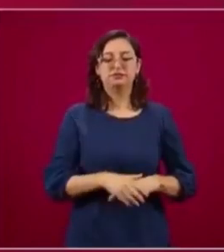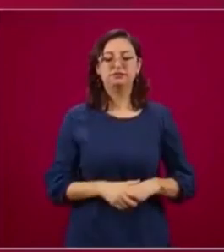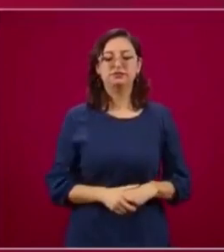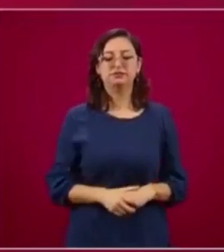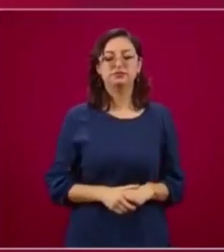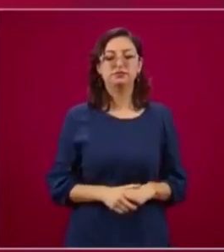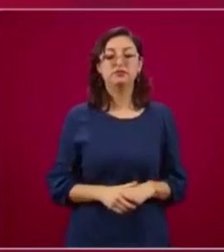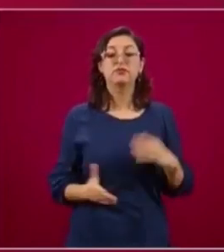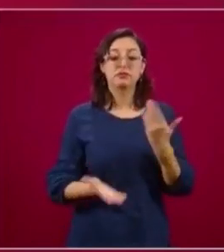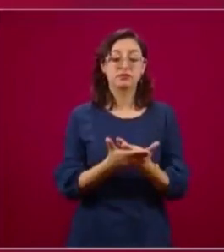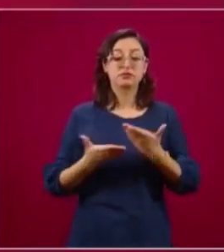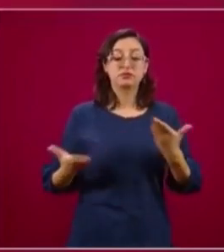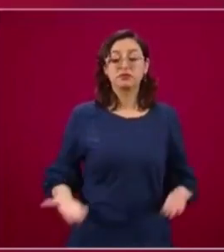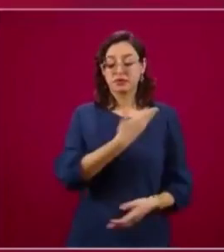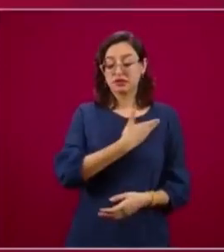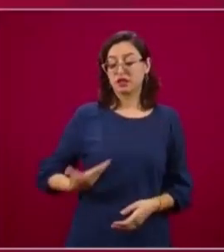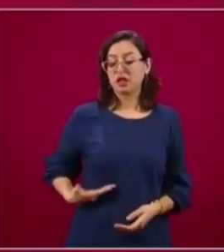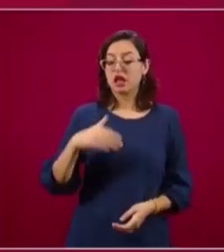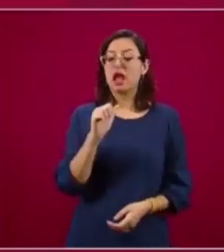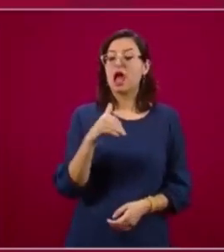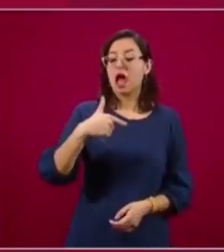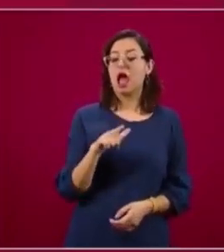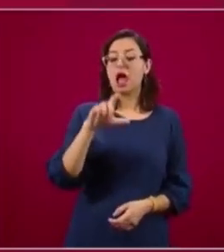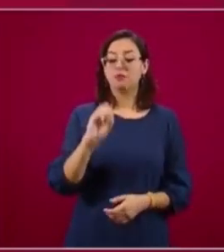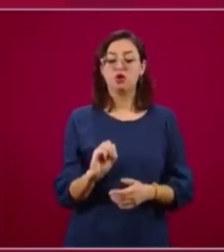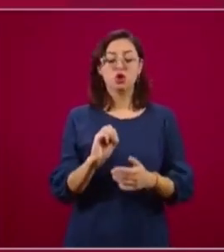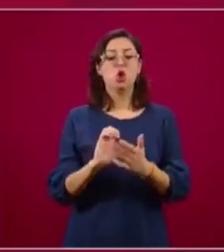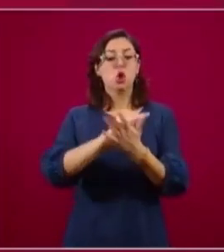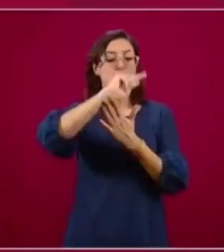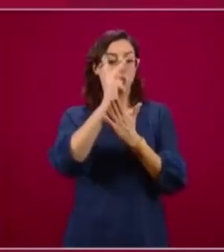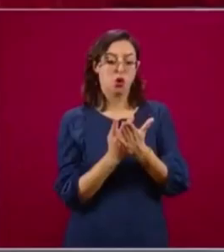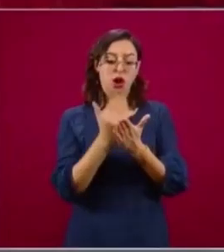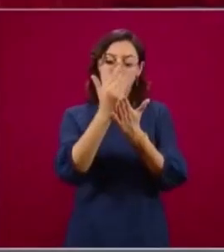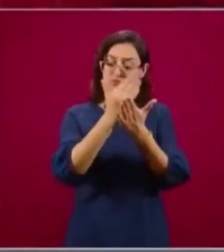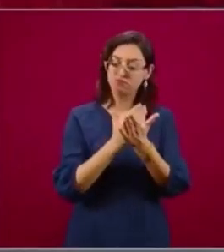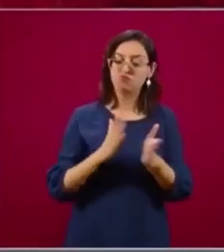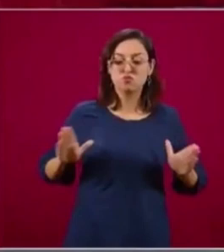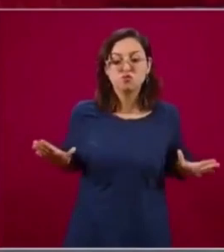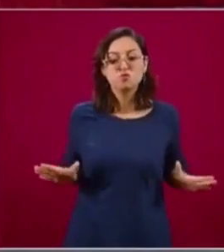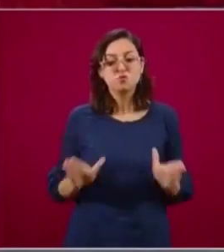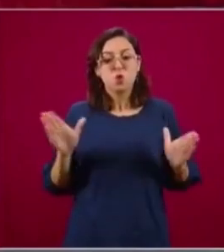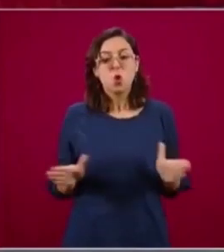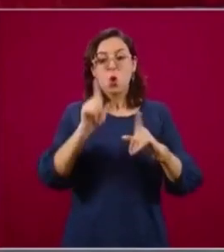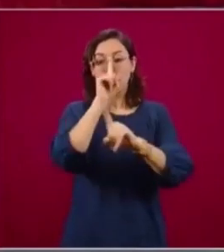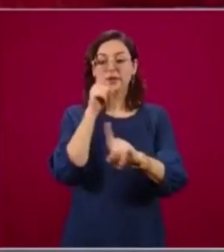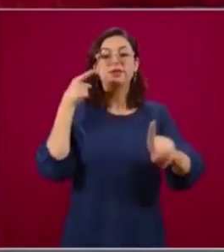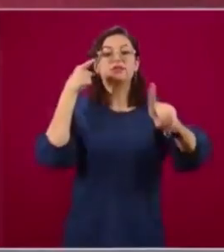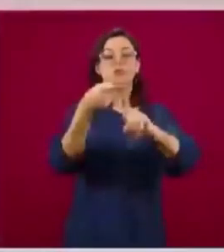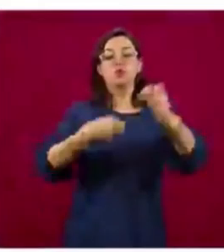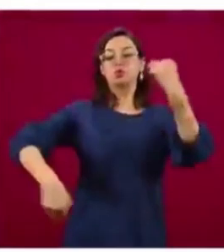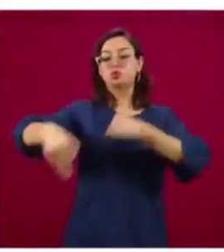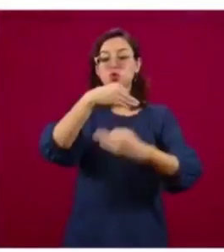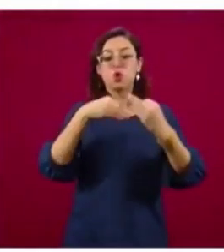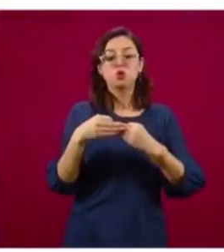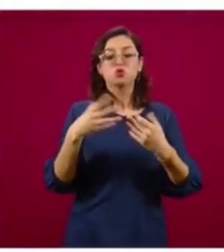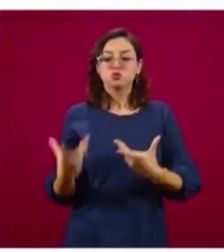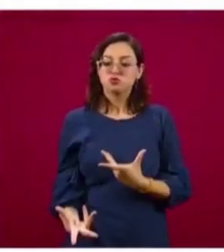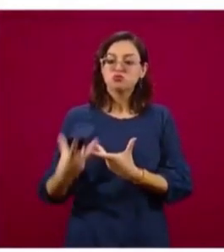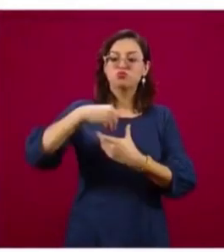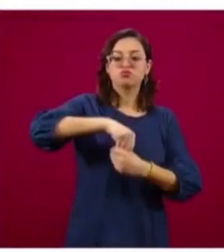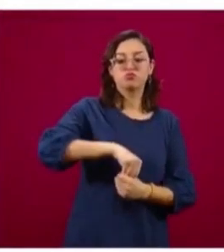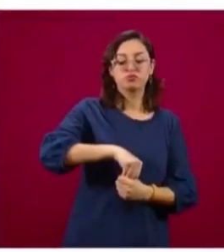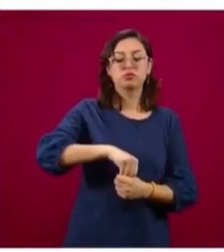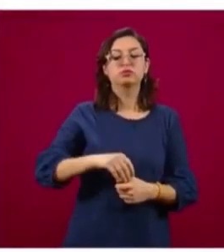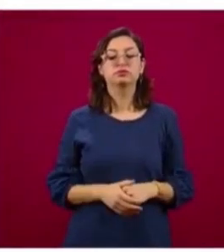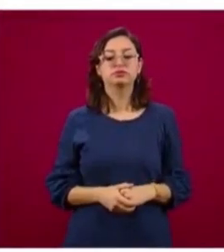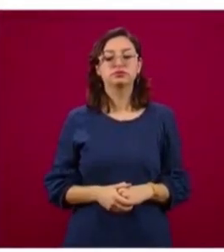Tienen como objeto fortalecer una educación inclusiva, una de las características y principios nuevos de la